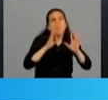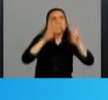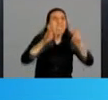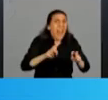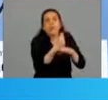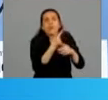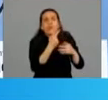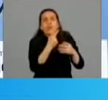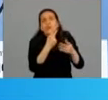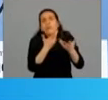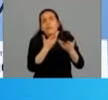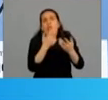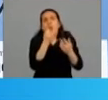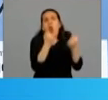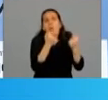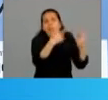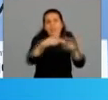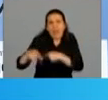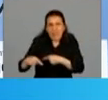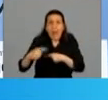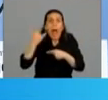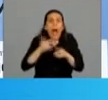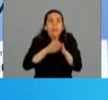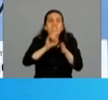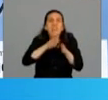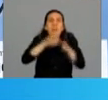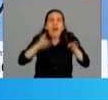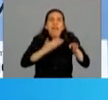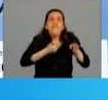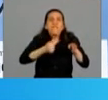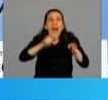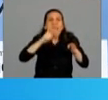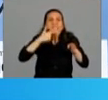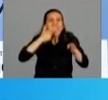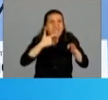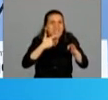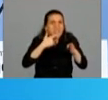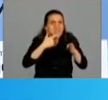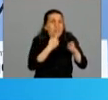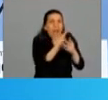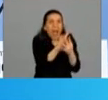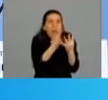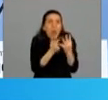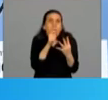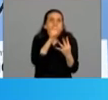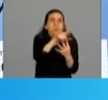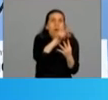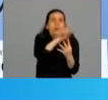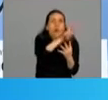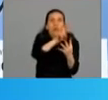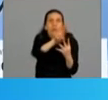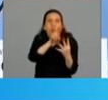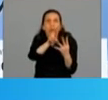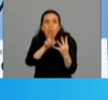mundial que hay. Va a haber fases con paquetes de actividades autorizadas para cada una de esas fases. Esto va a